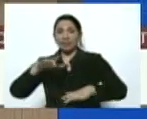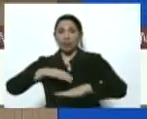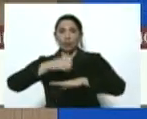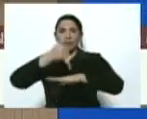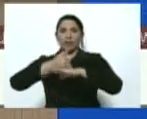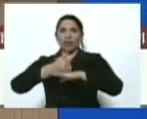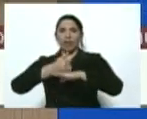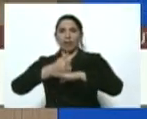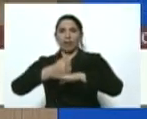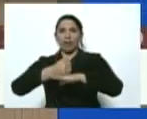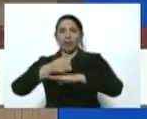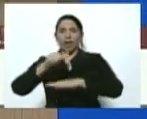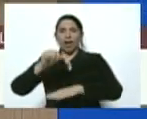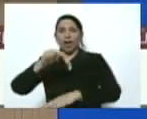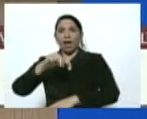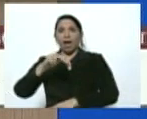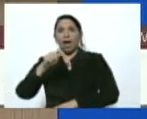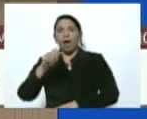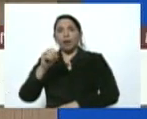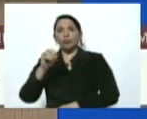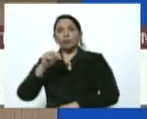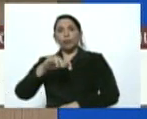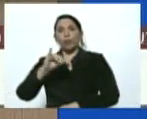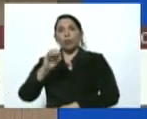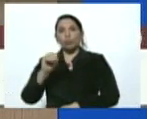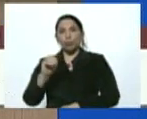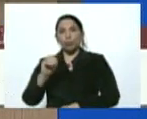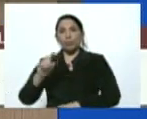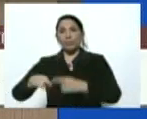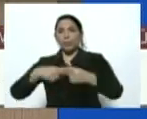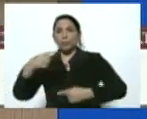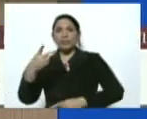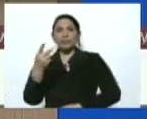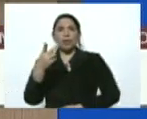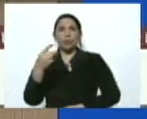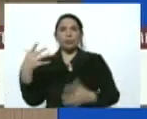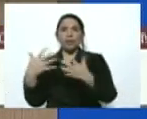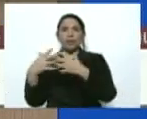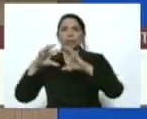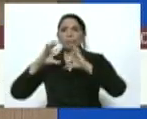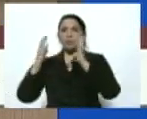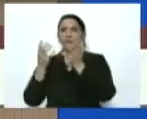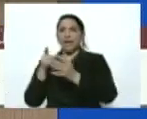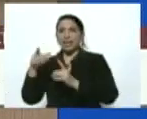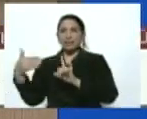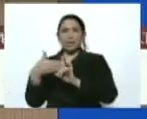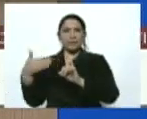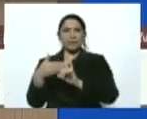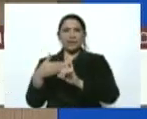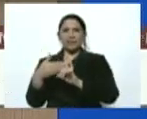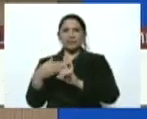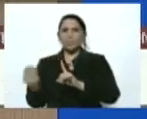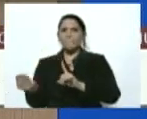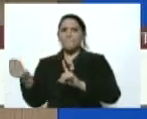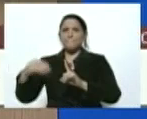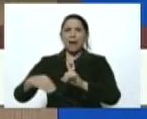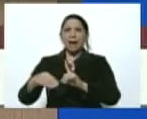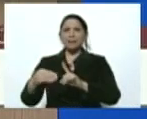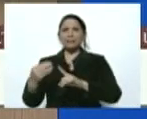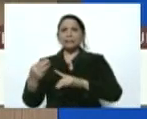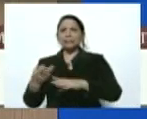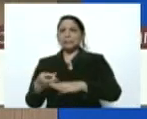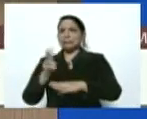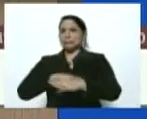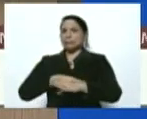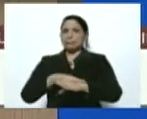Antonio Guterres que después de la segunda guerra mundial esta es la amenaza más grave peligrosa